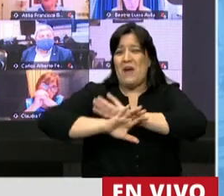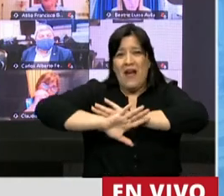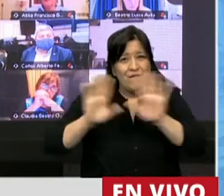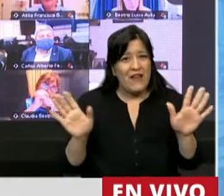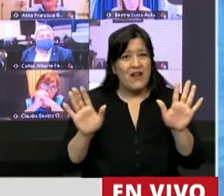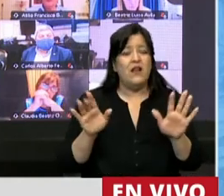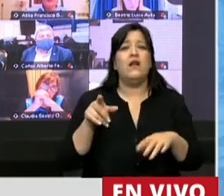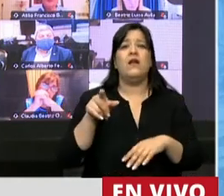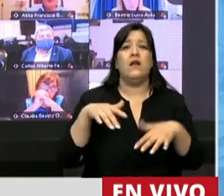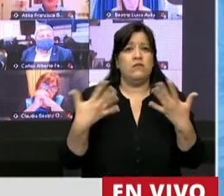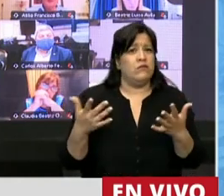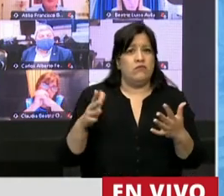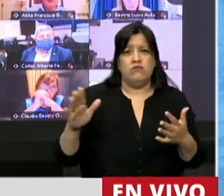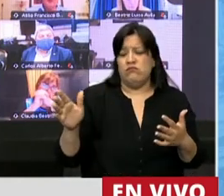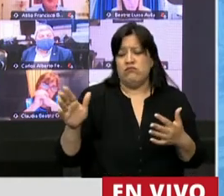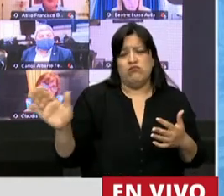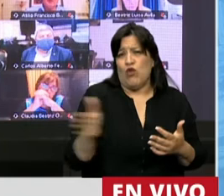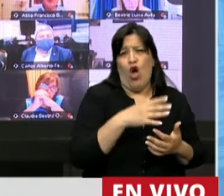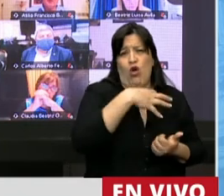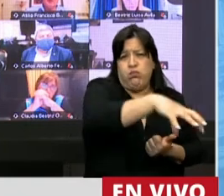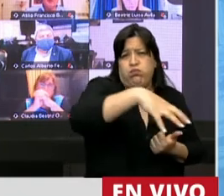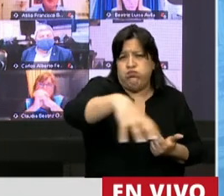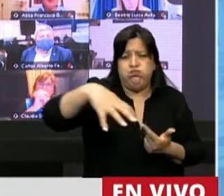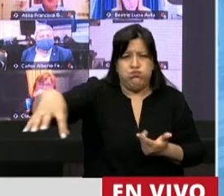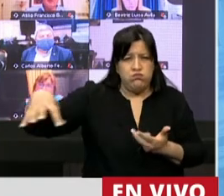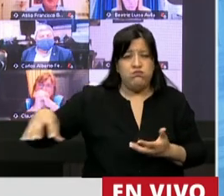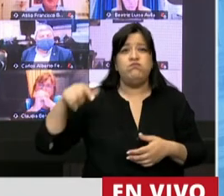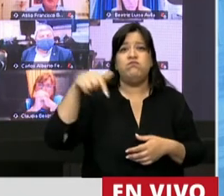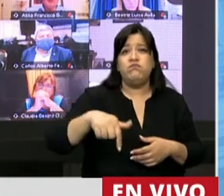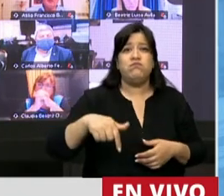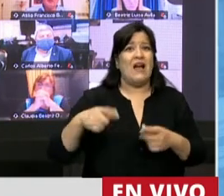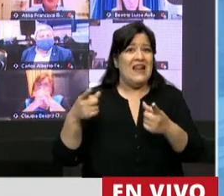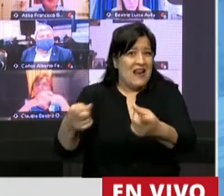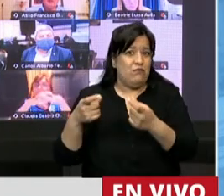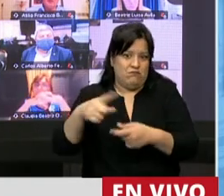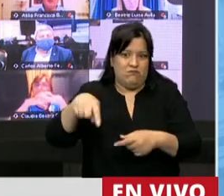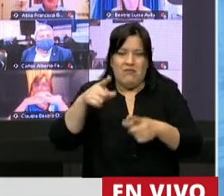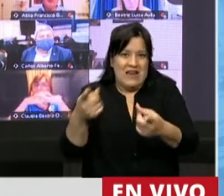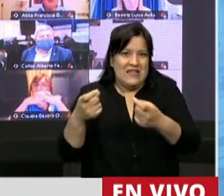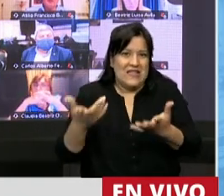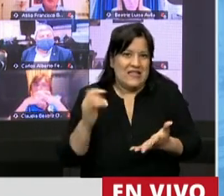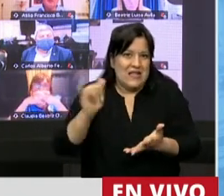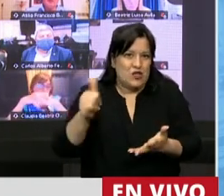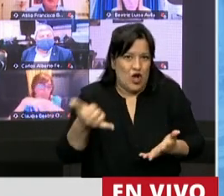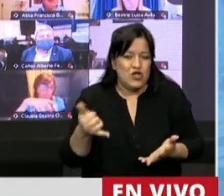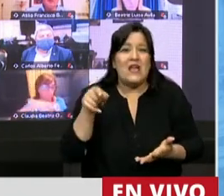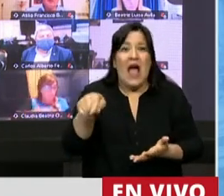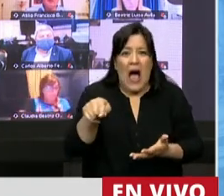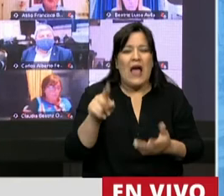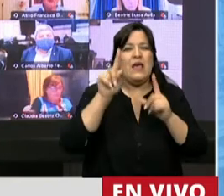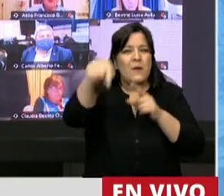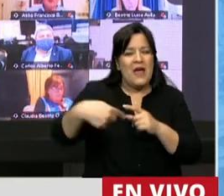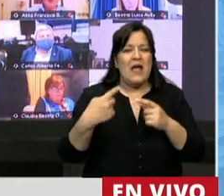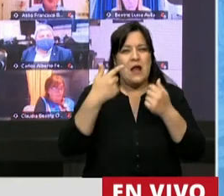entonces en todos los frentes. Satisfacer esta necesidad implicará hacer visible este